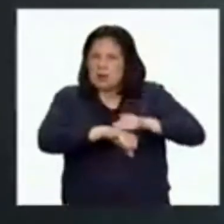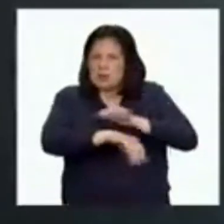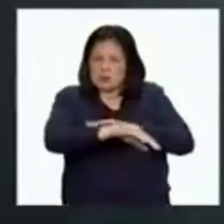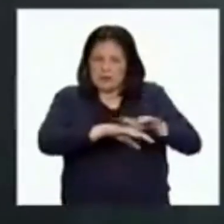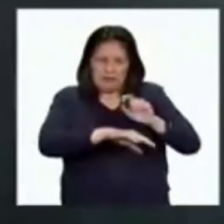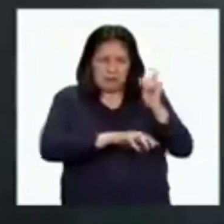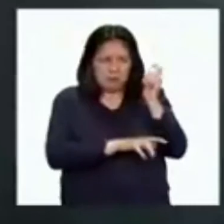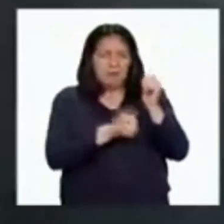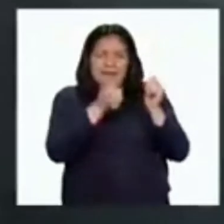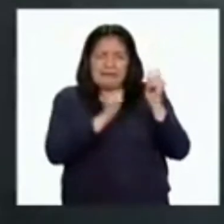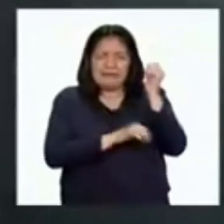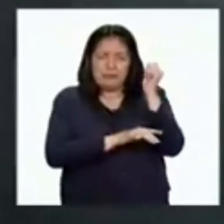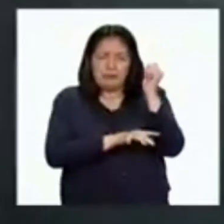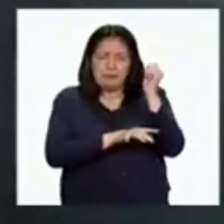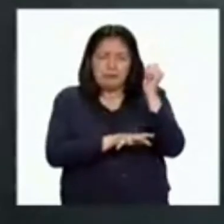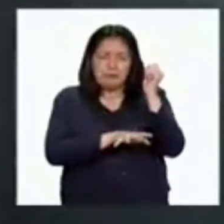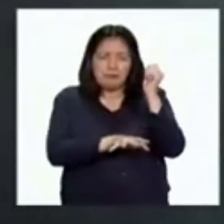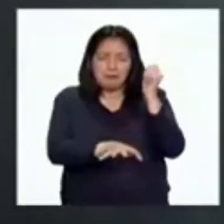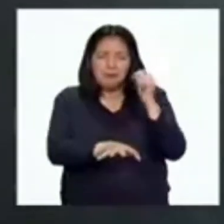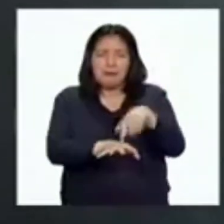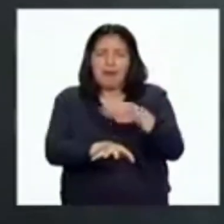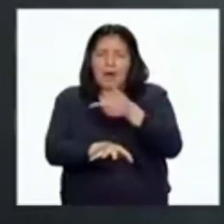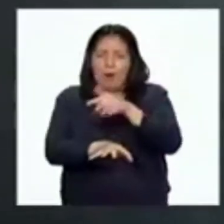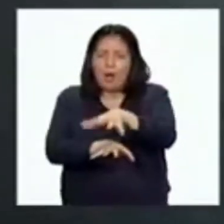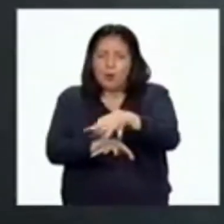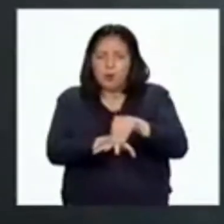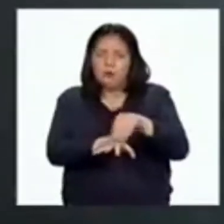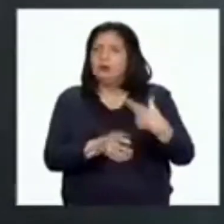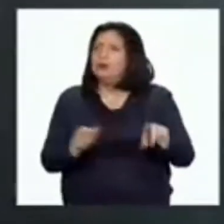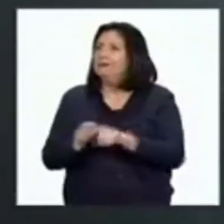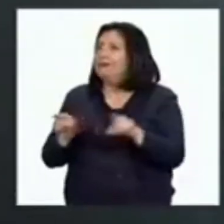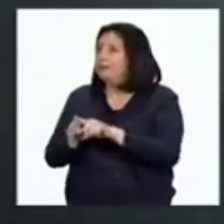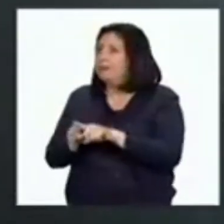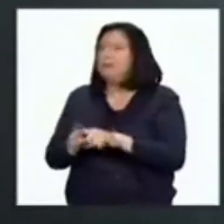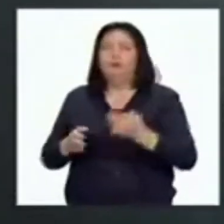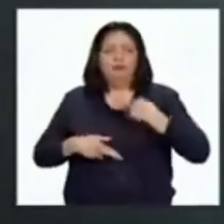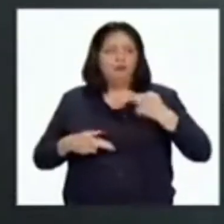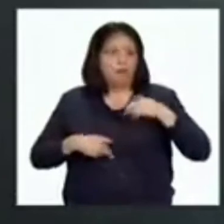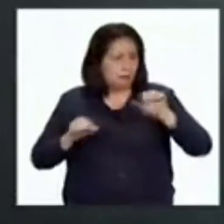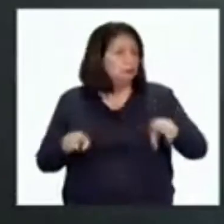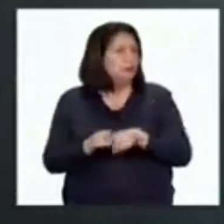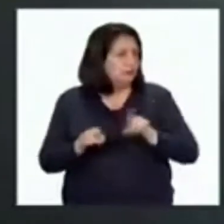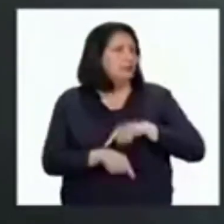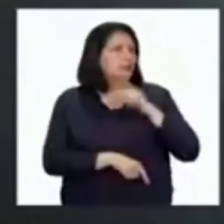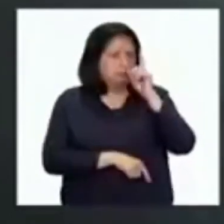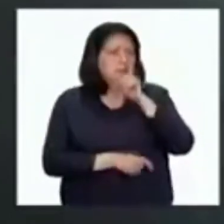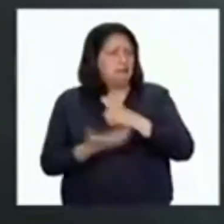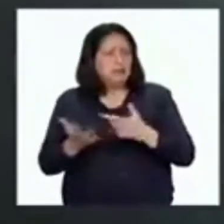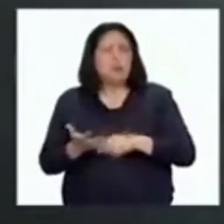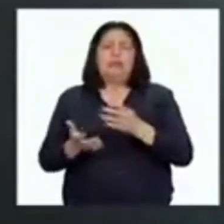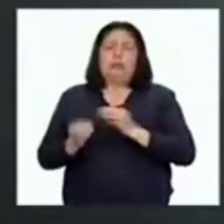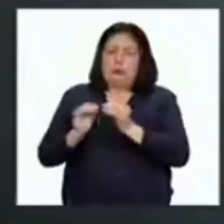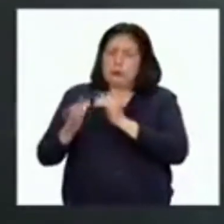encontrar agua. Los humanos también somos resistentes y capaces de sobreponernos a las dificultades físicas, mentales,